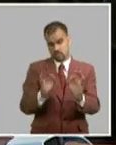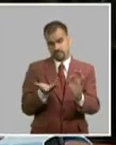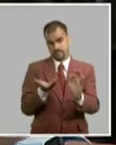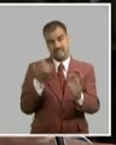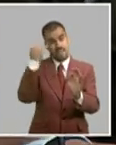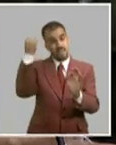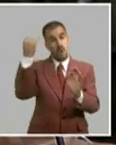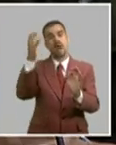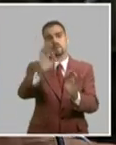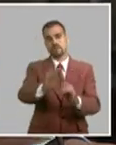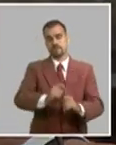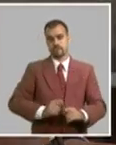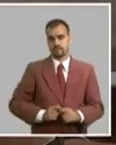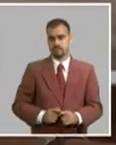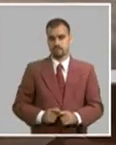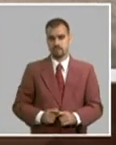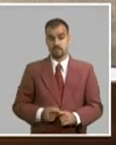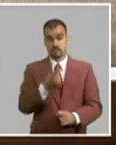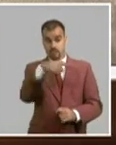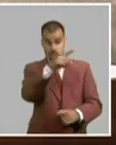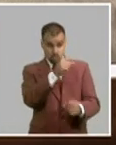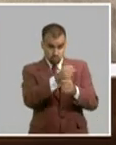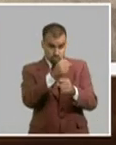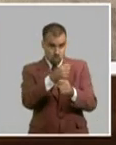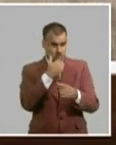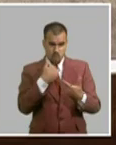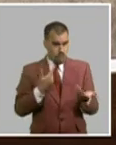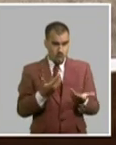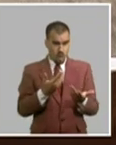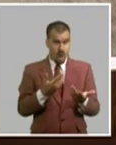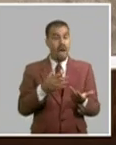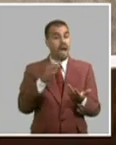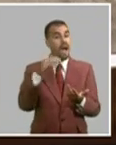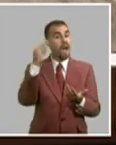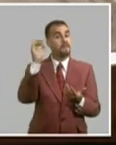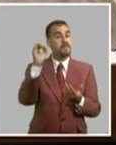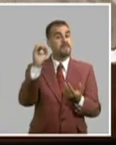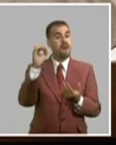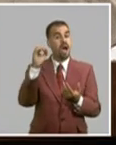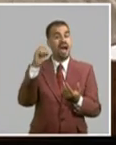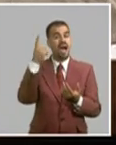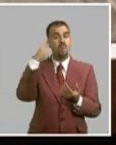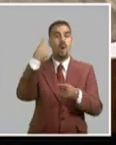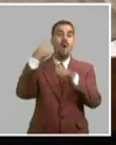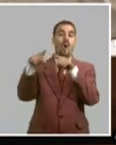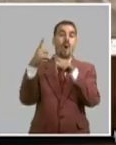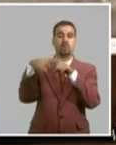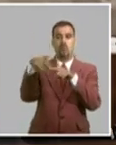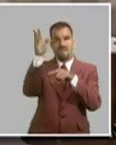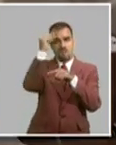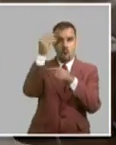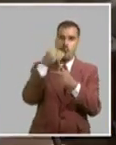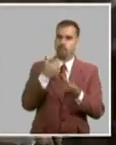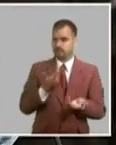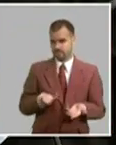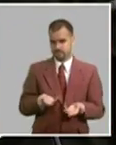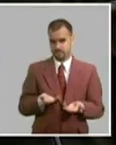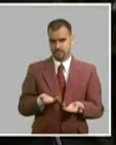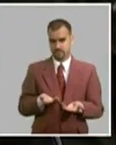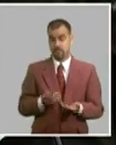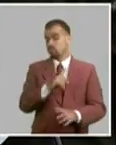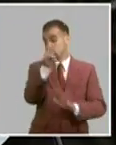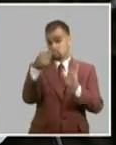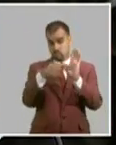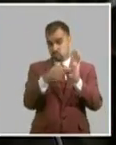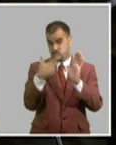Y que esas expectativas también se generan de la influencia. Una de las fortalezas y quizás la fortaleza más grande que nosotros tenemos